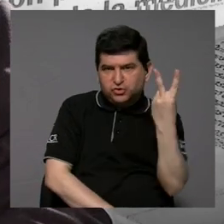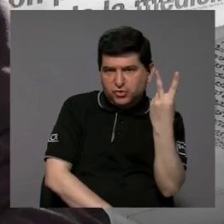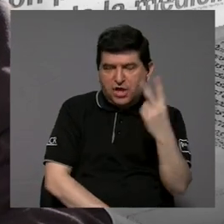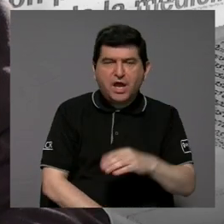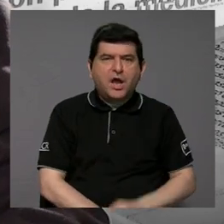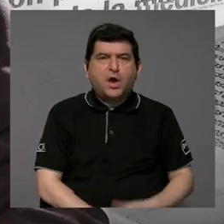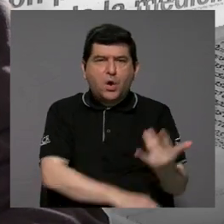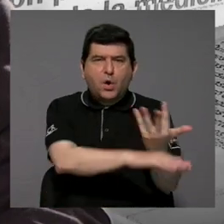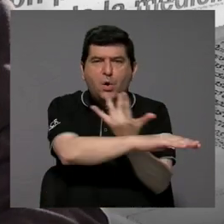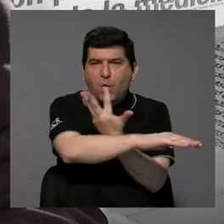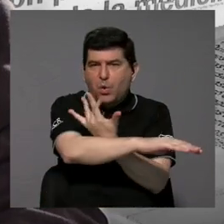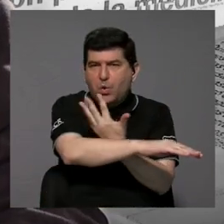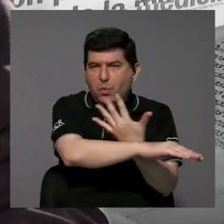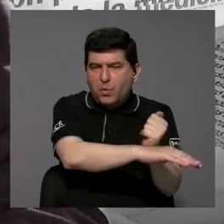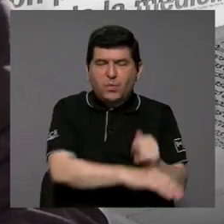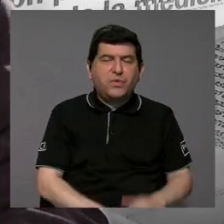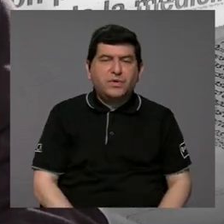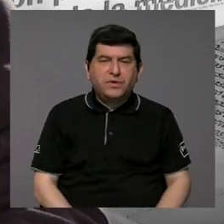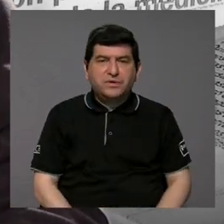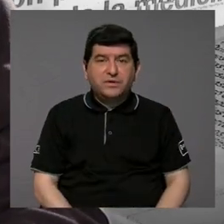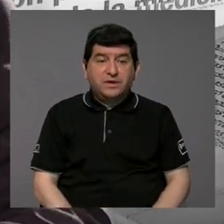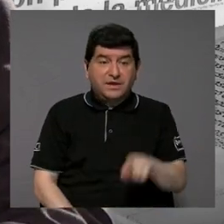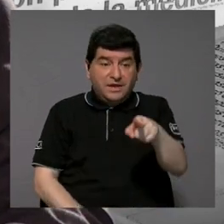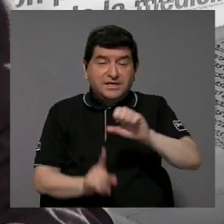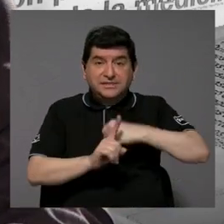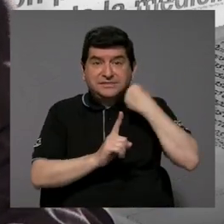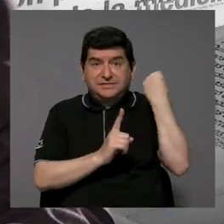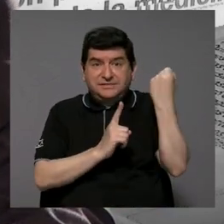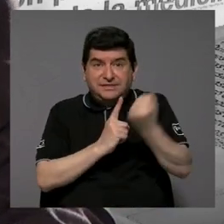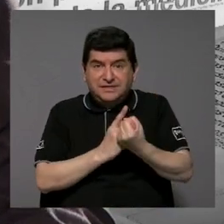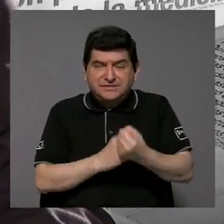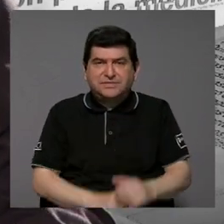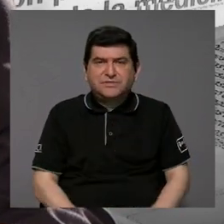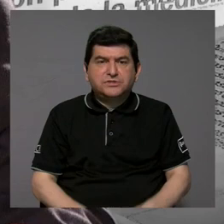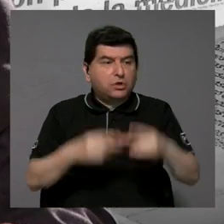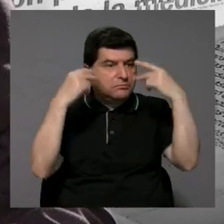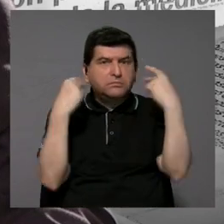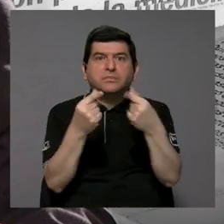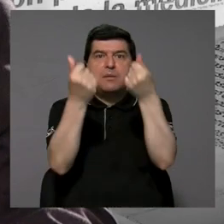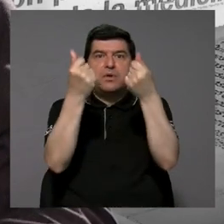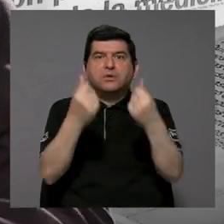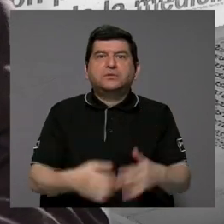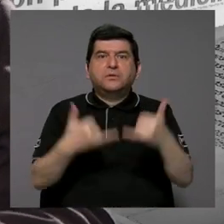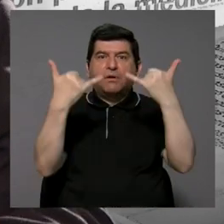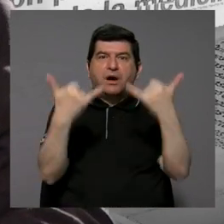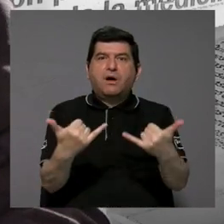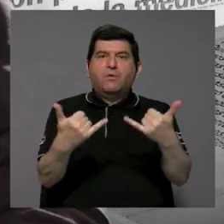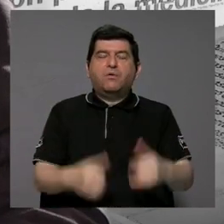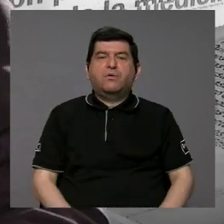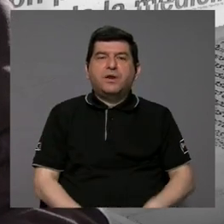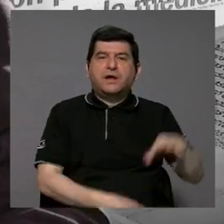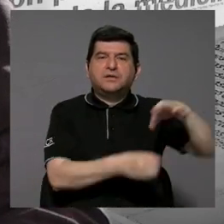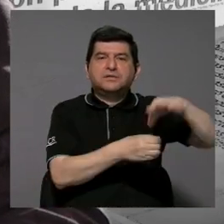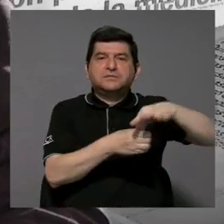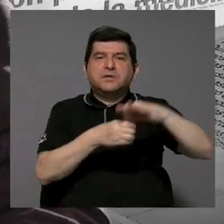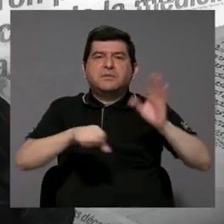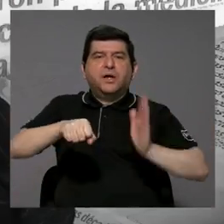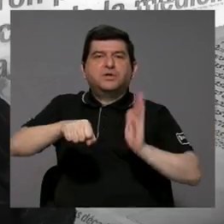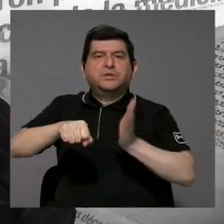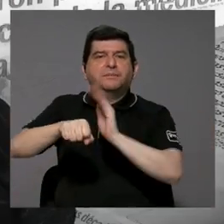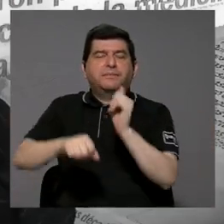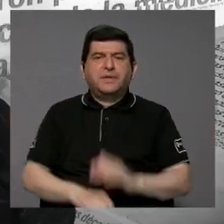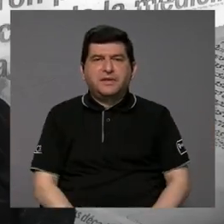potreros arbolados, que pasaron, de un día para otro pasan a ser campos de piña. O sea,